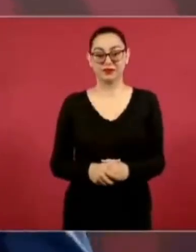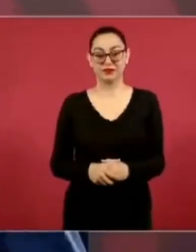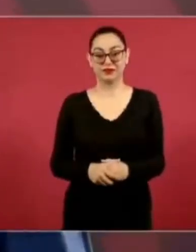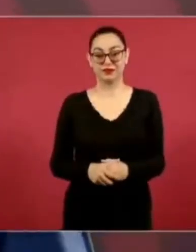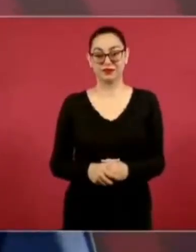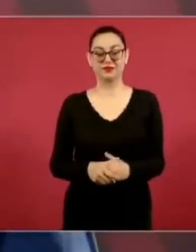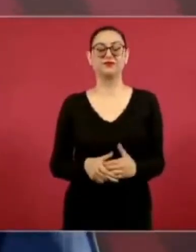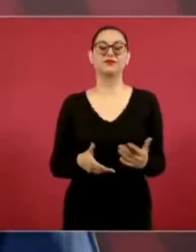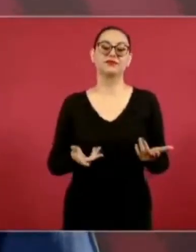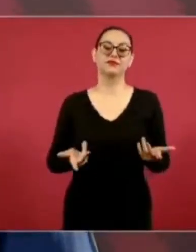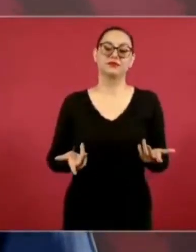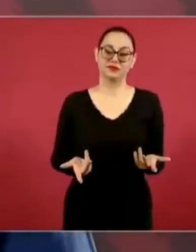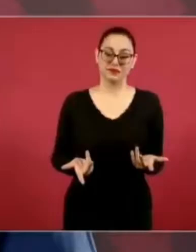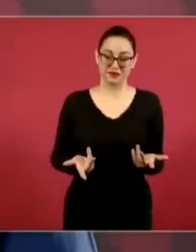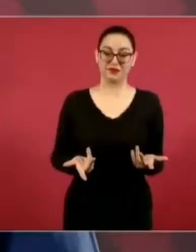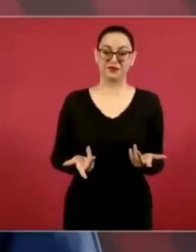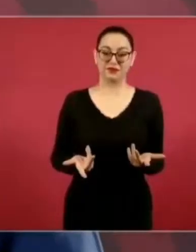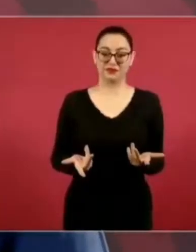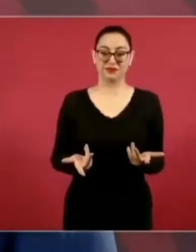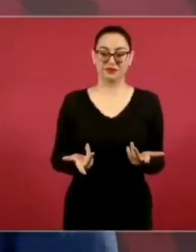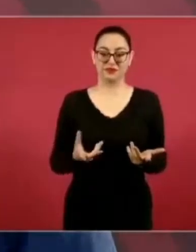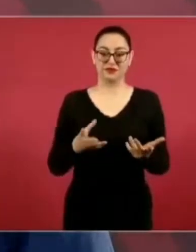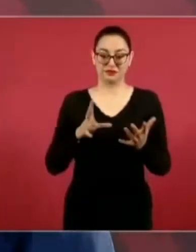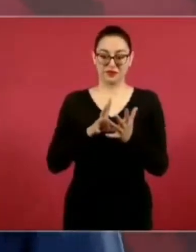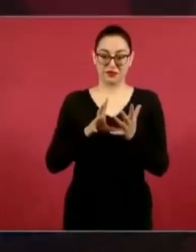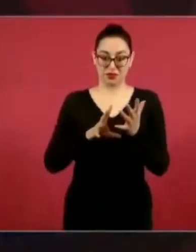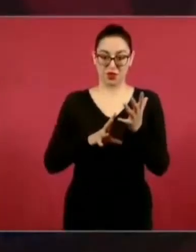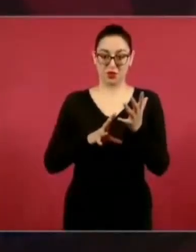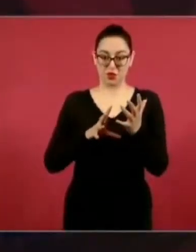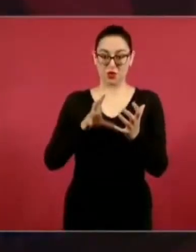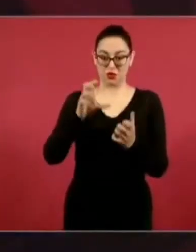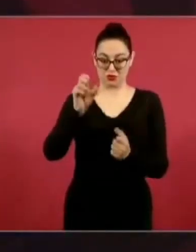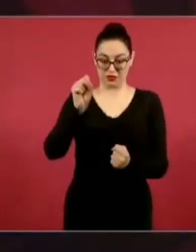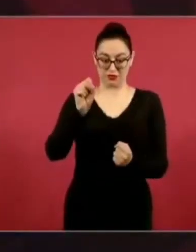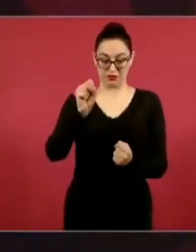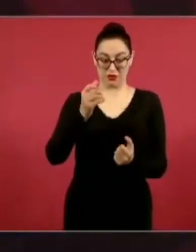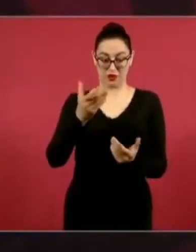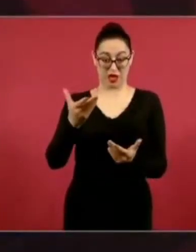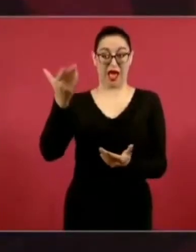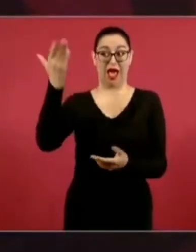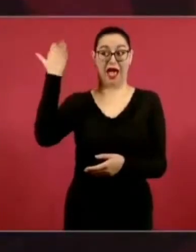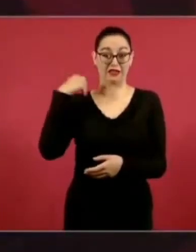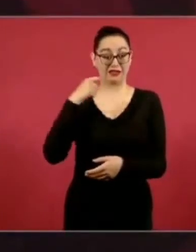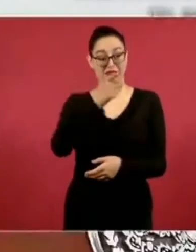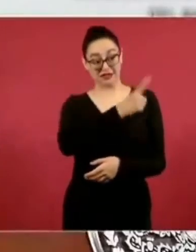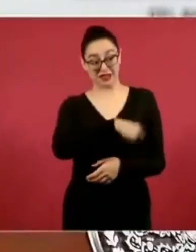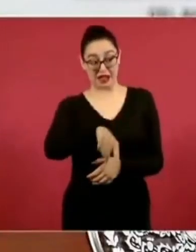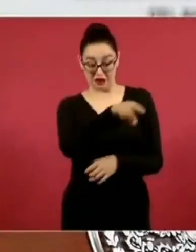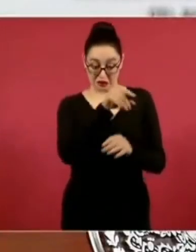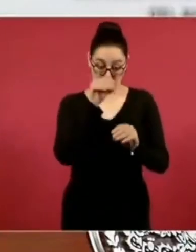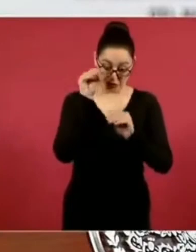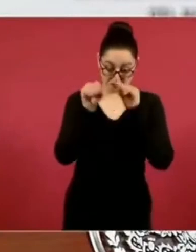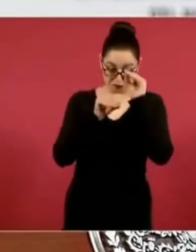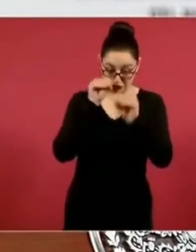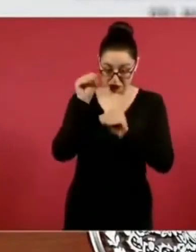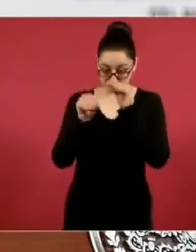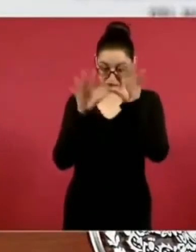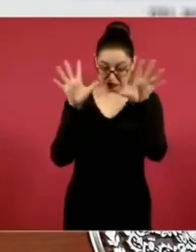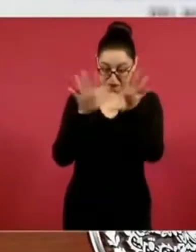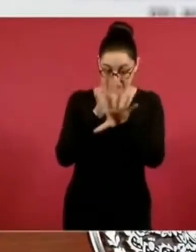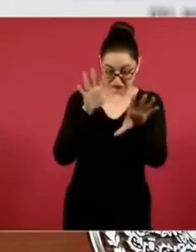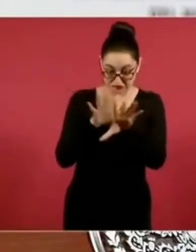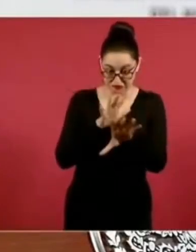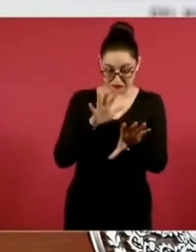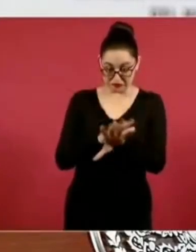ellos hicieron a modo, ahora esa